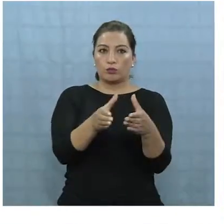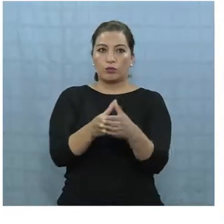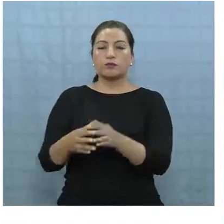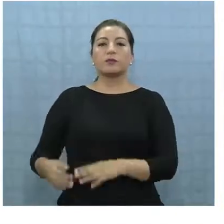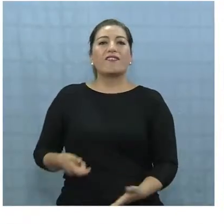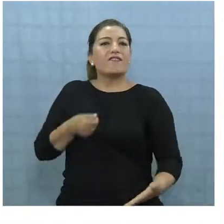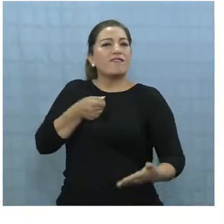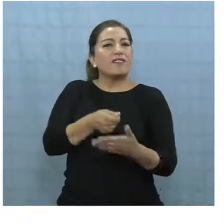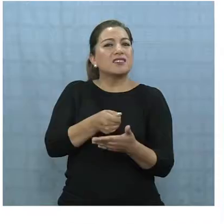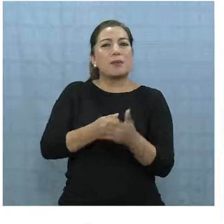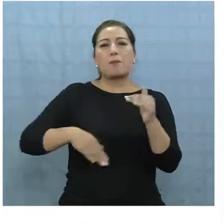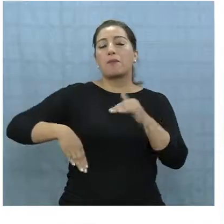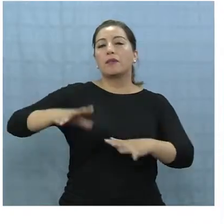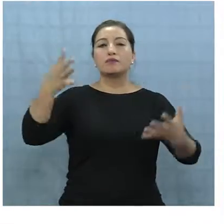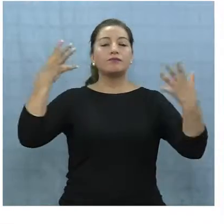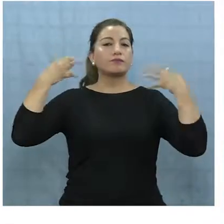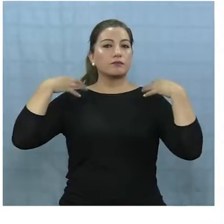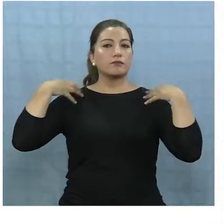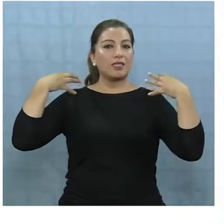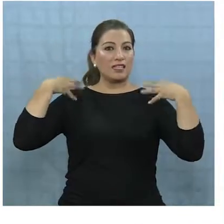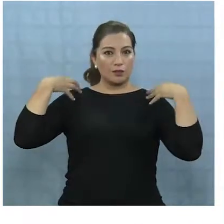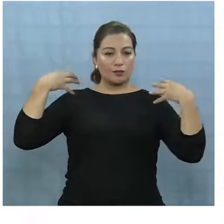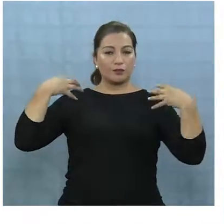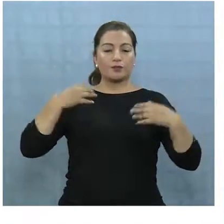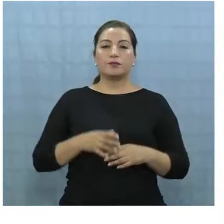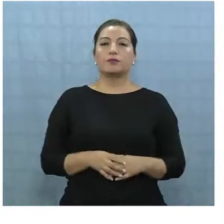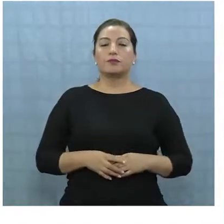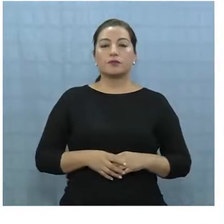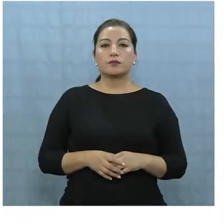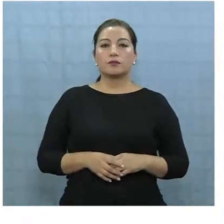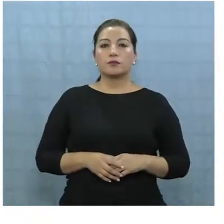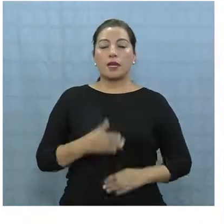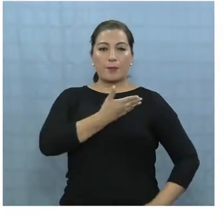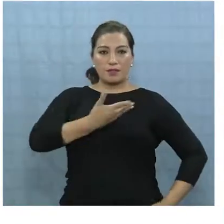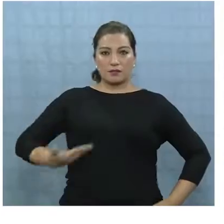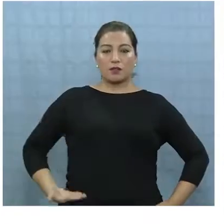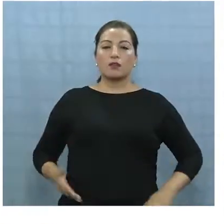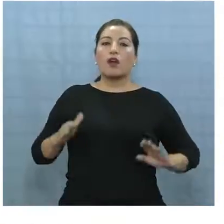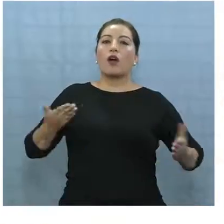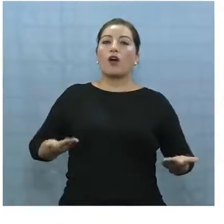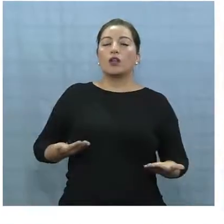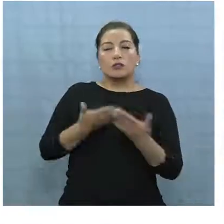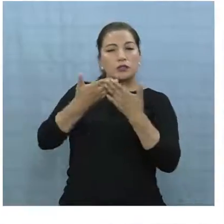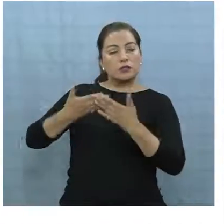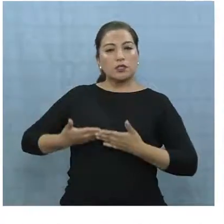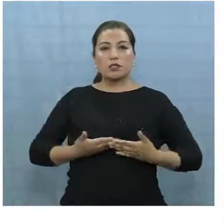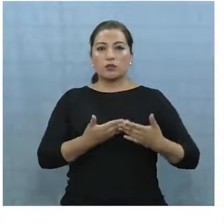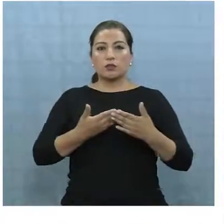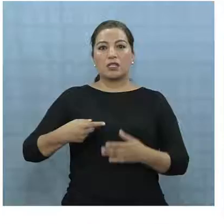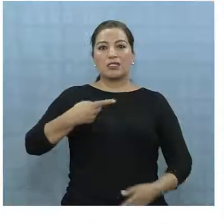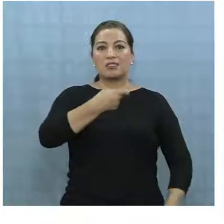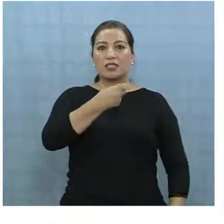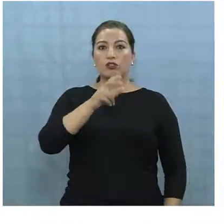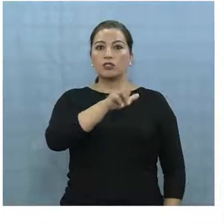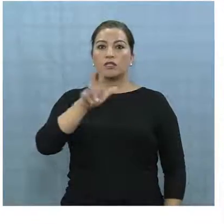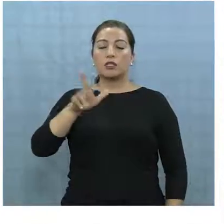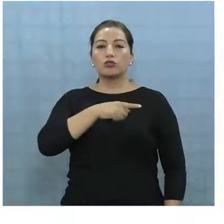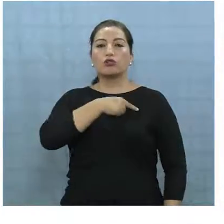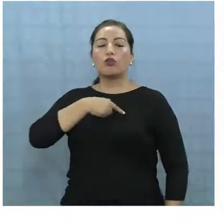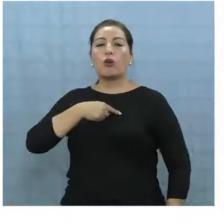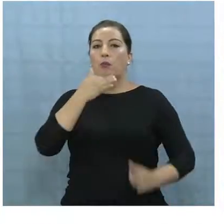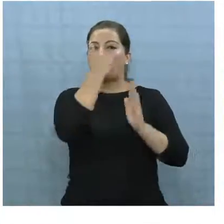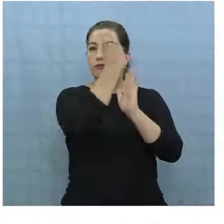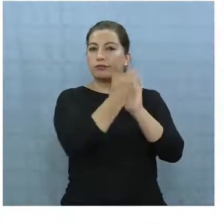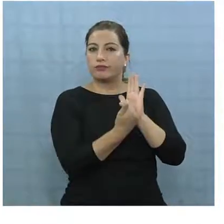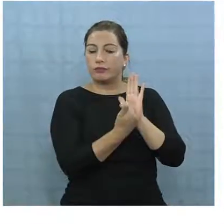en los que se exigirá el máximo compromiso y responsabilidad. El presidente en este momento está estudiando 188